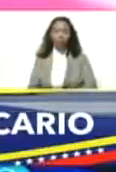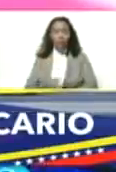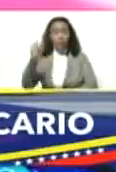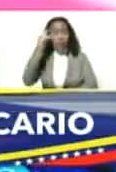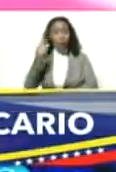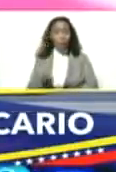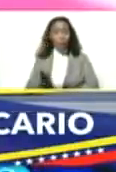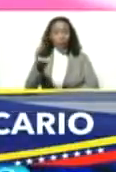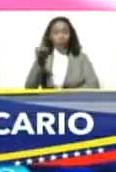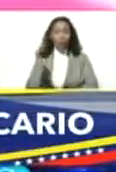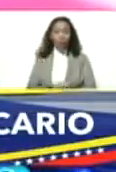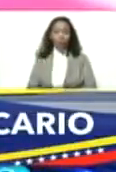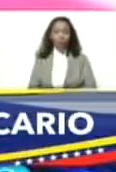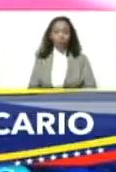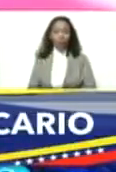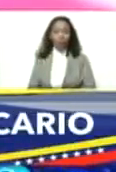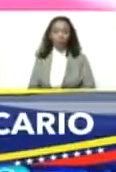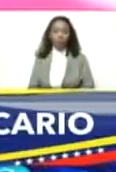cabalístico.